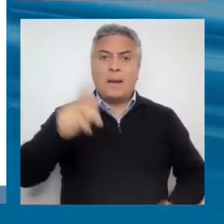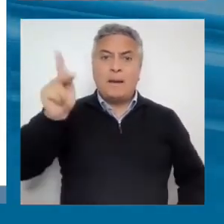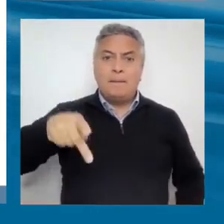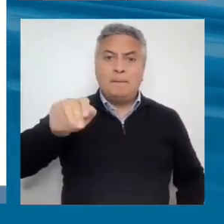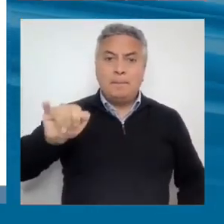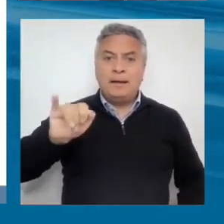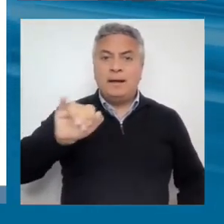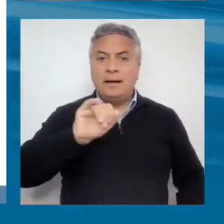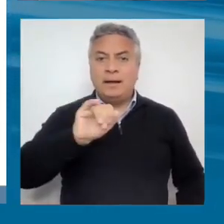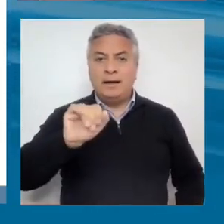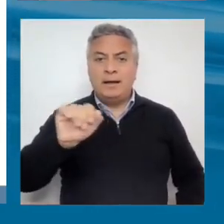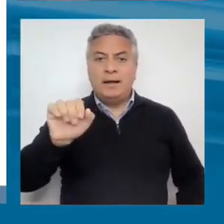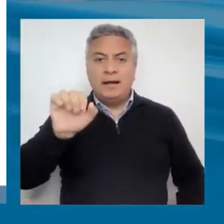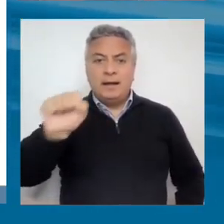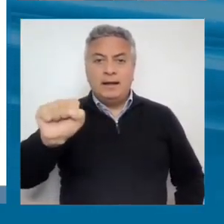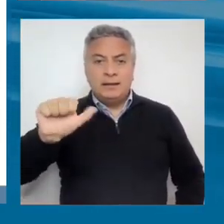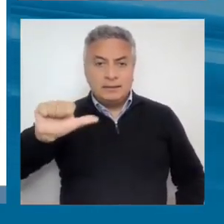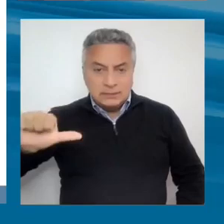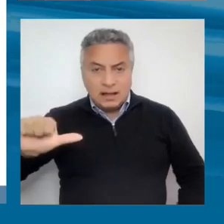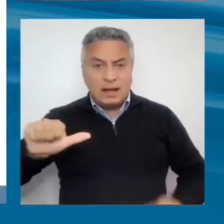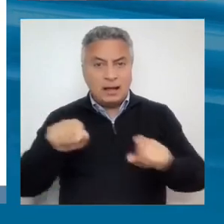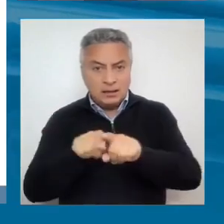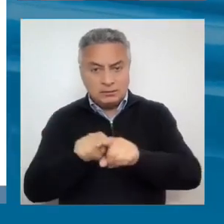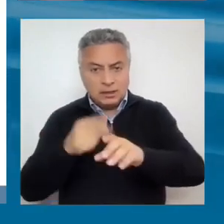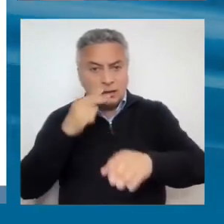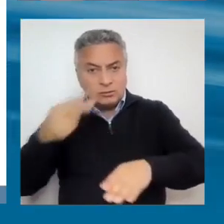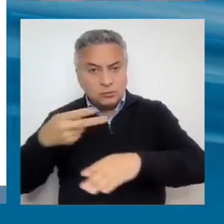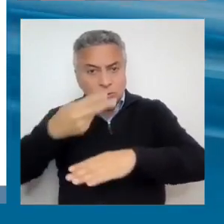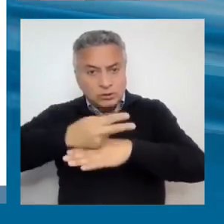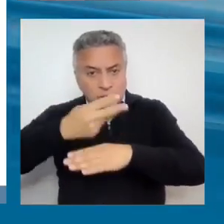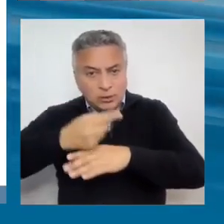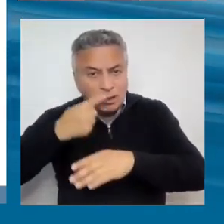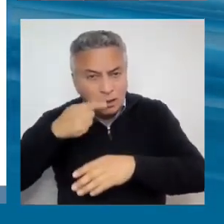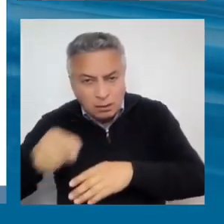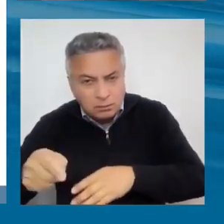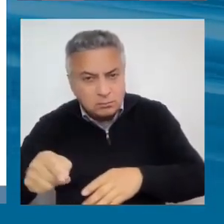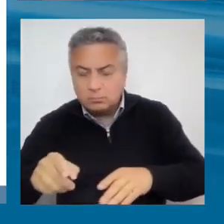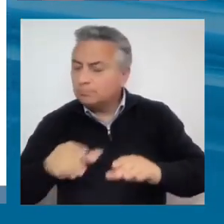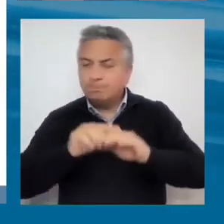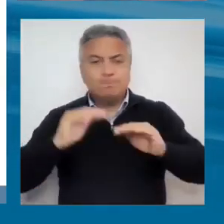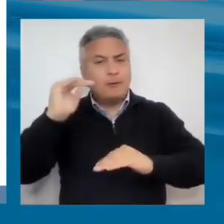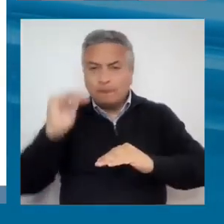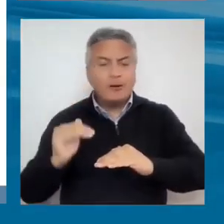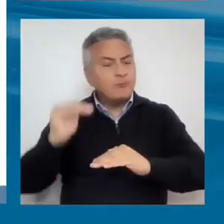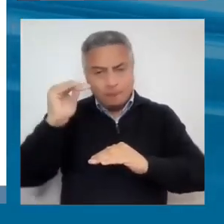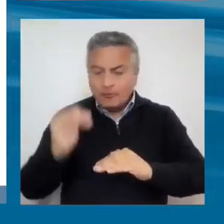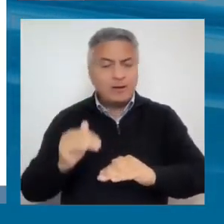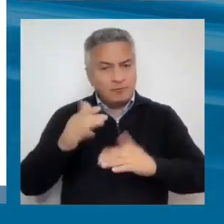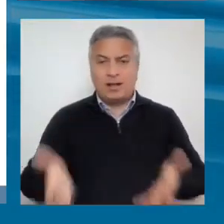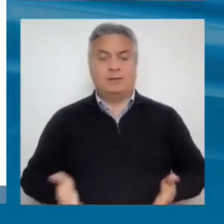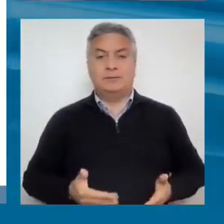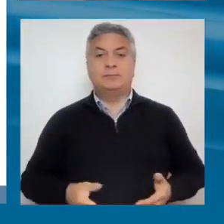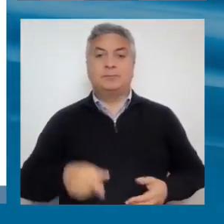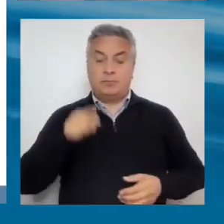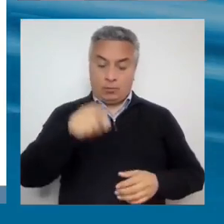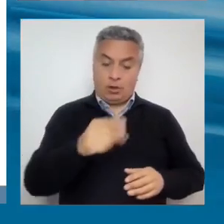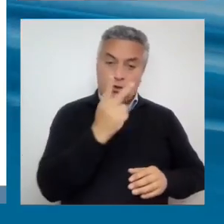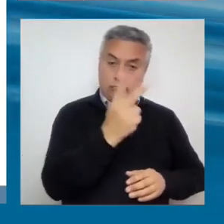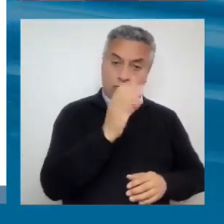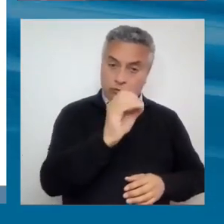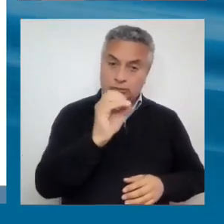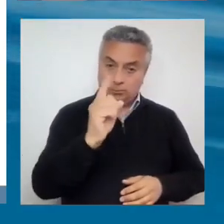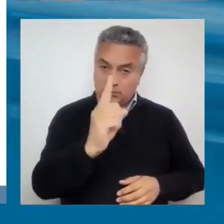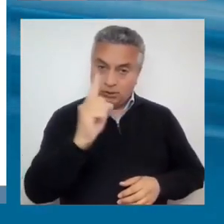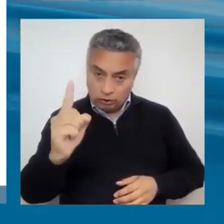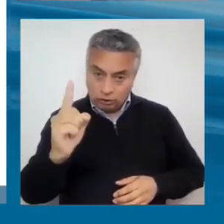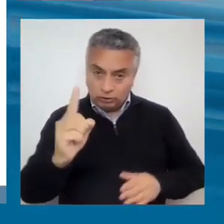Y luego esto todo se relaciona con la tasa de empleo. Del 2011 al 2019 se registró la tasa anual